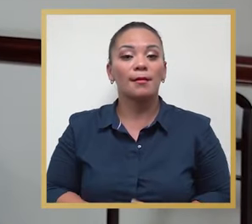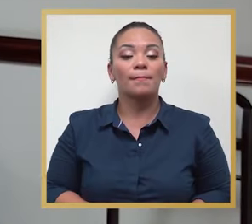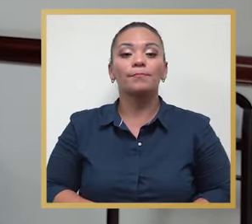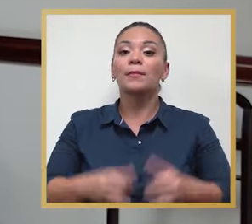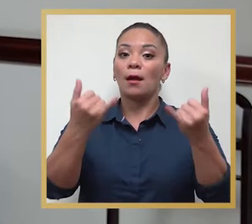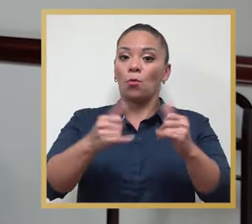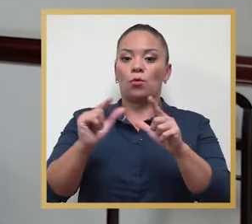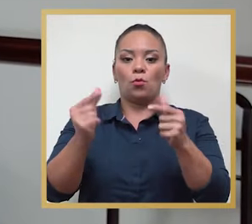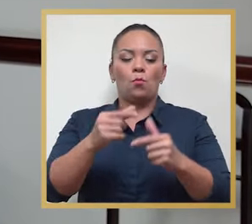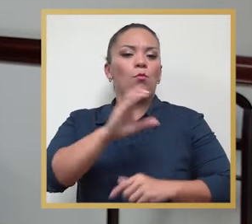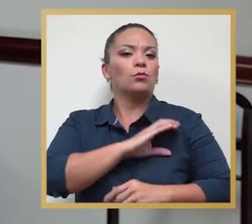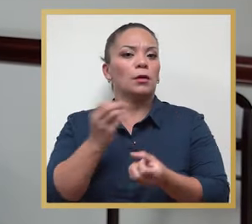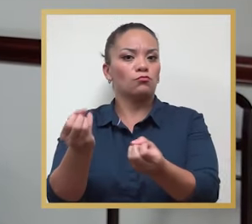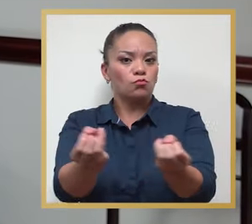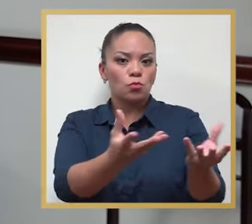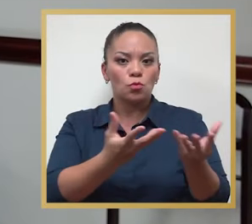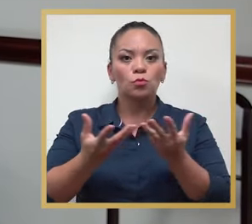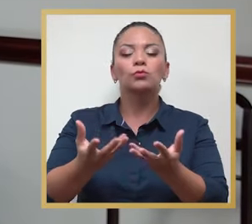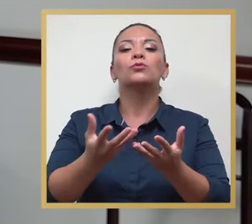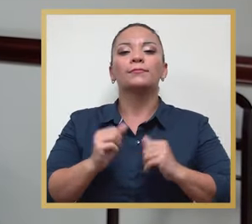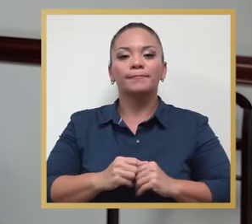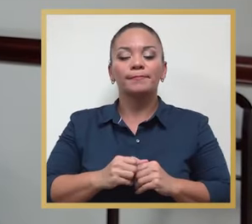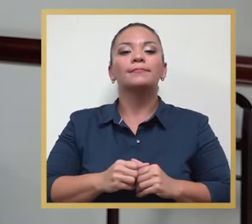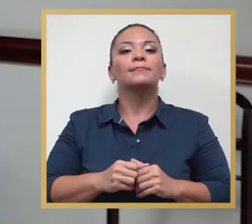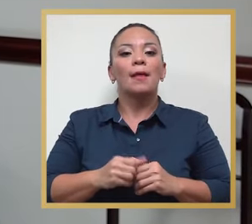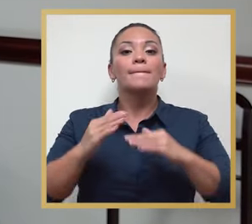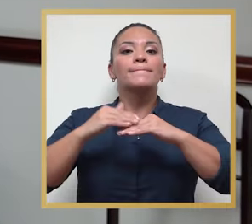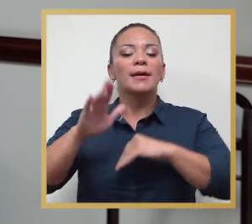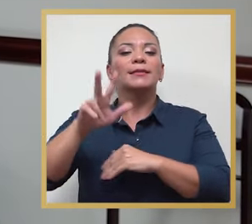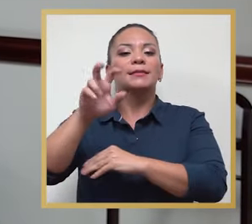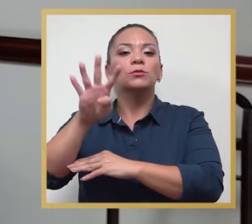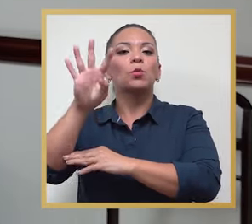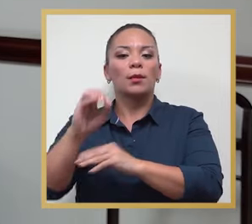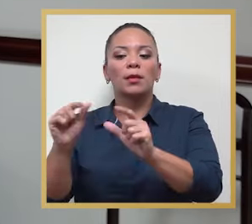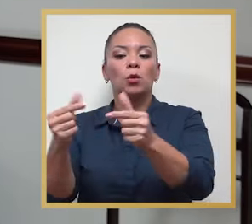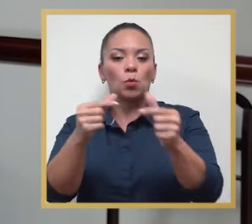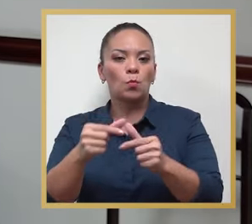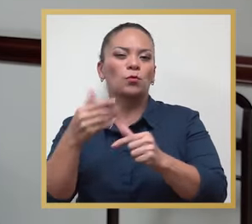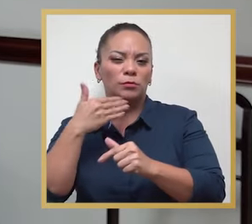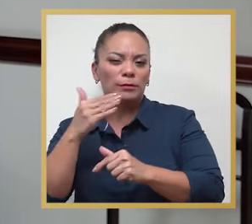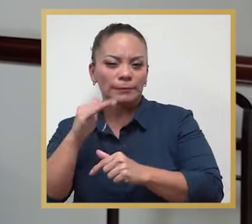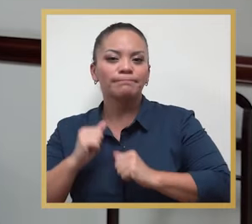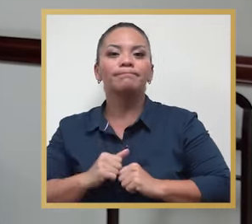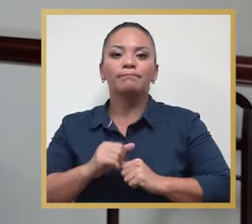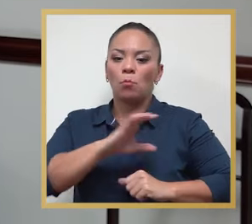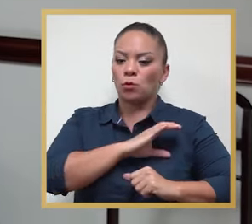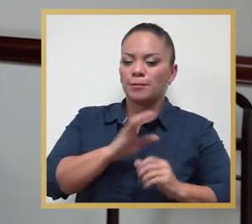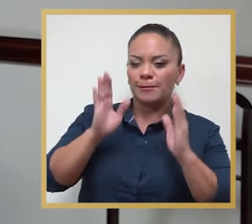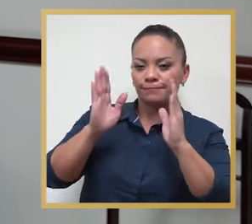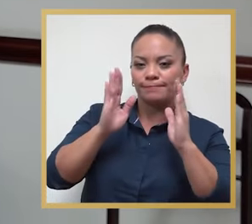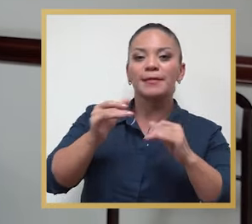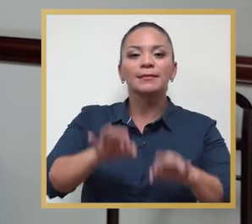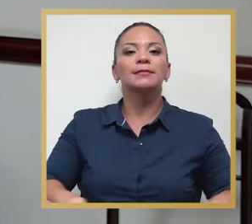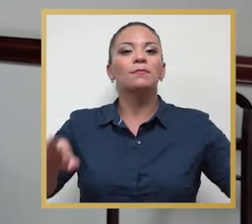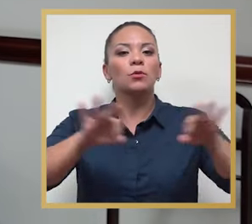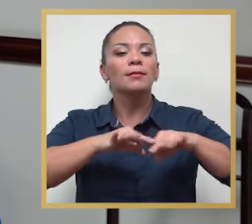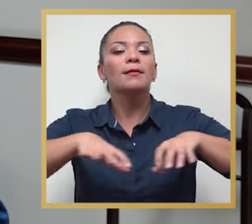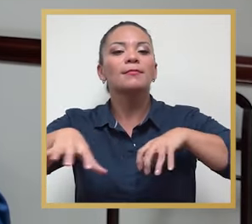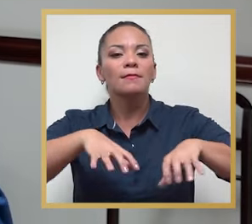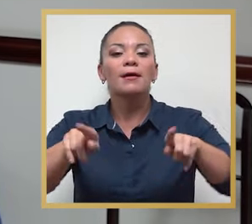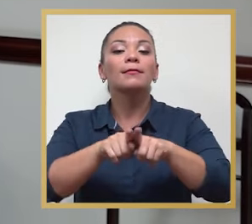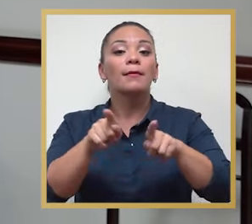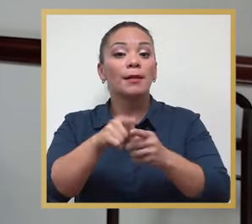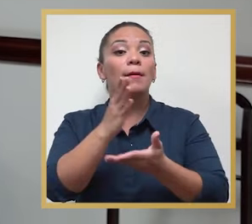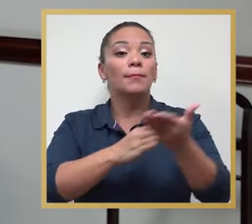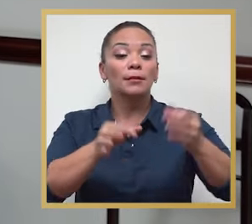policial frente a más de 340 organizaciones. Creo que es importante activar el componente judicial